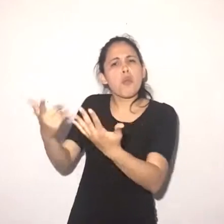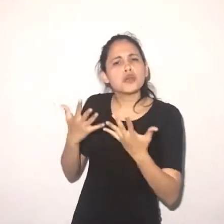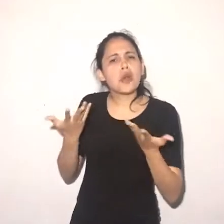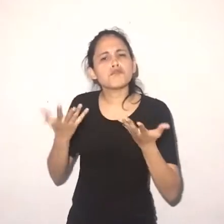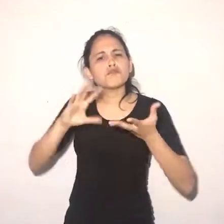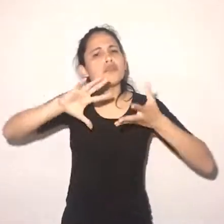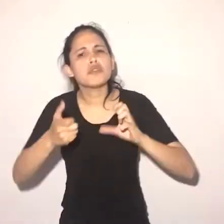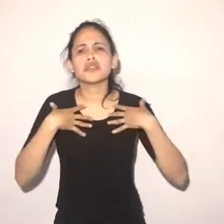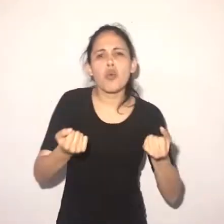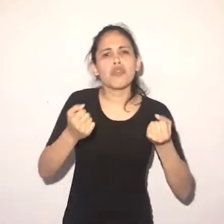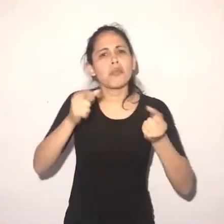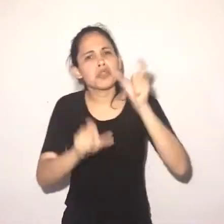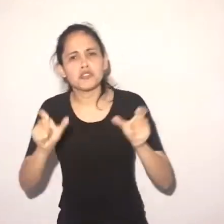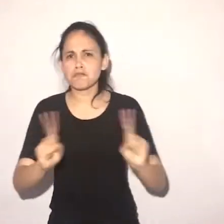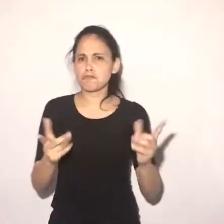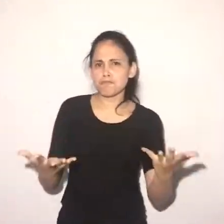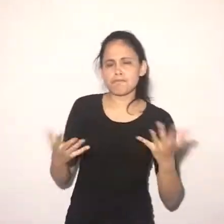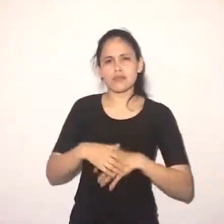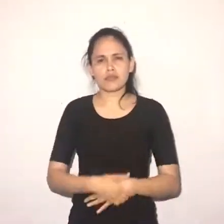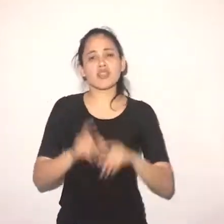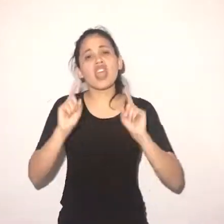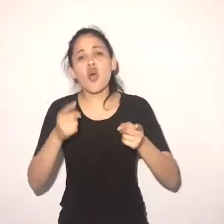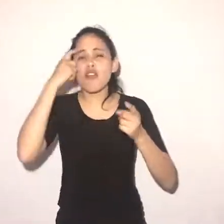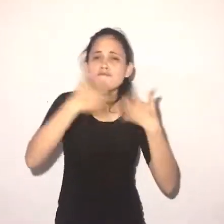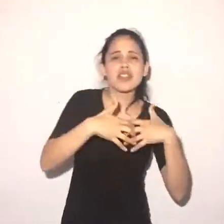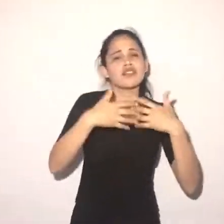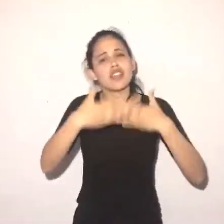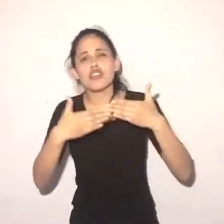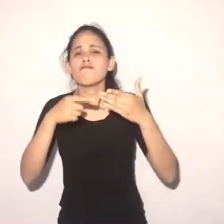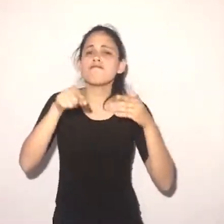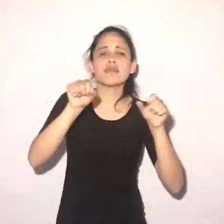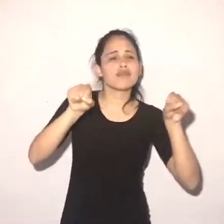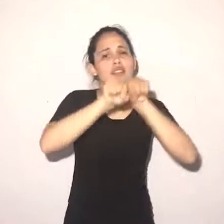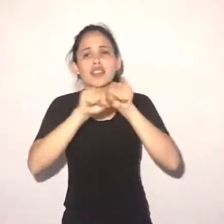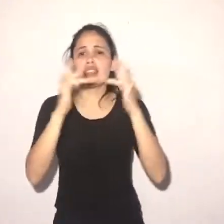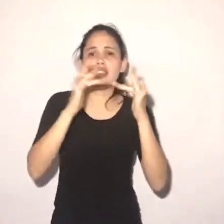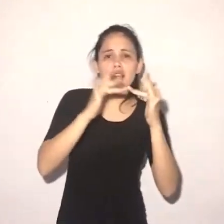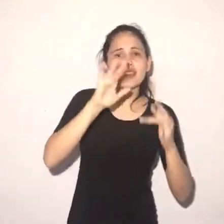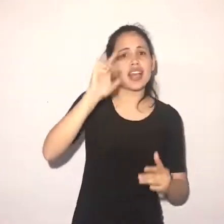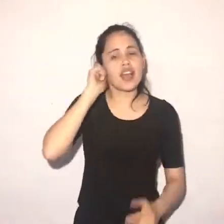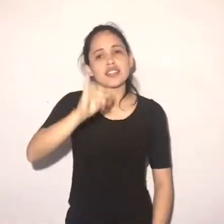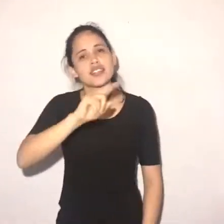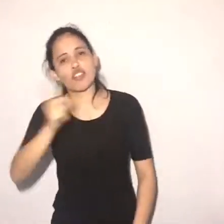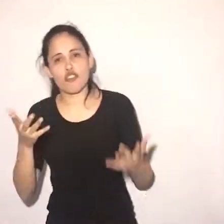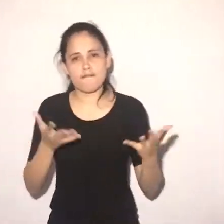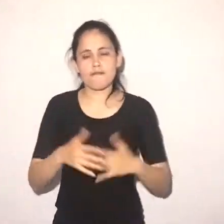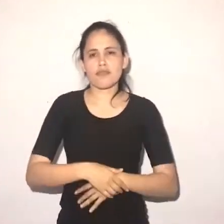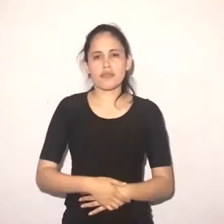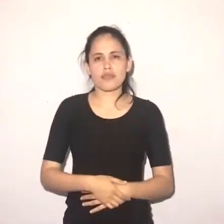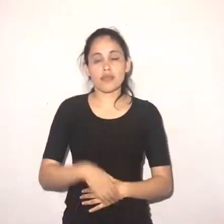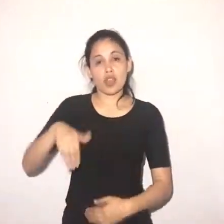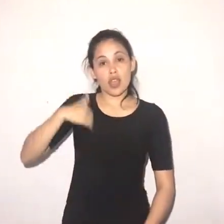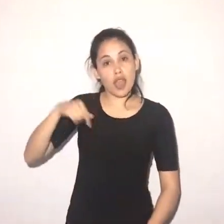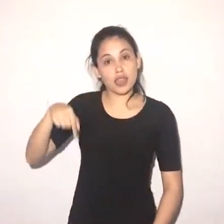sistema 4G? Sergio Federovitsky, viceministro de Ambiente y secretario de Control y Monitoreo Ambiental, en una